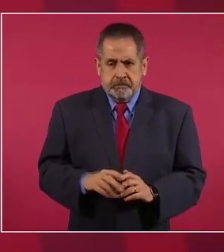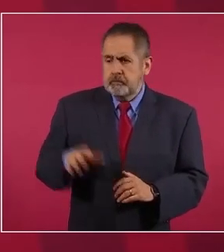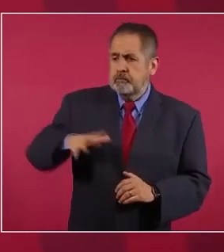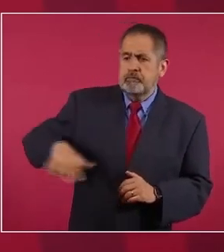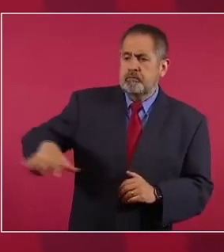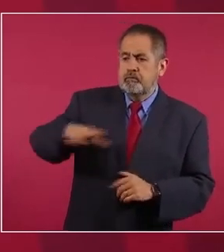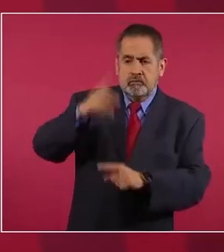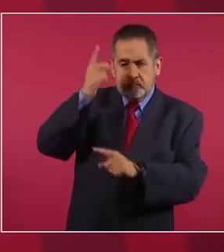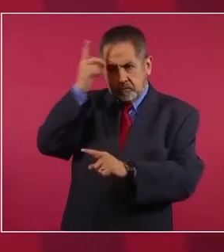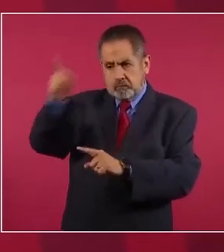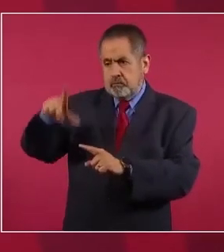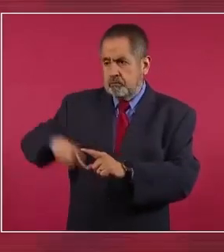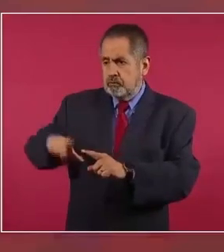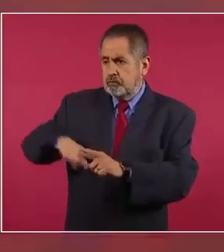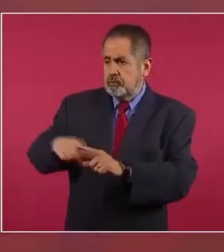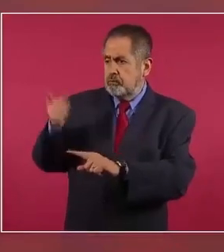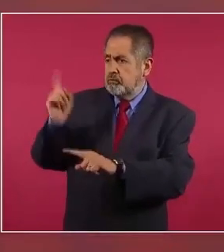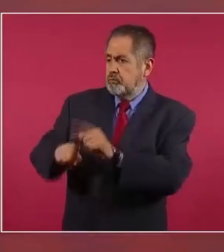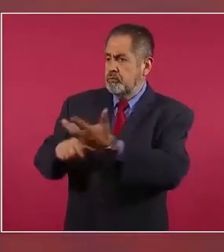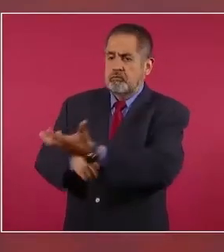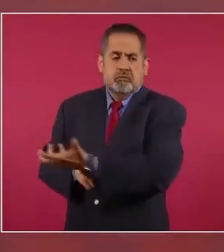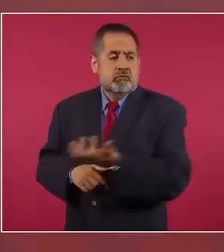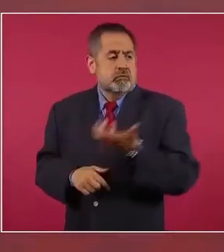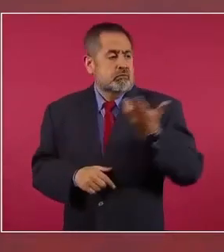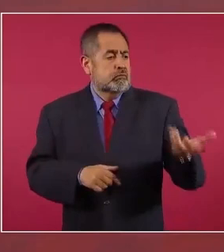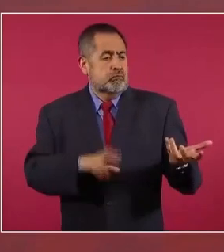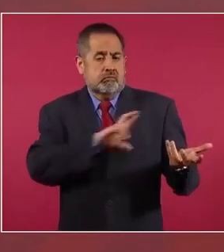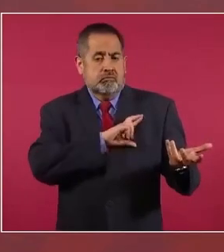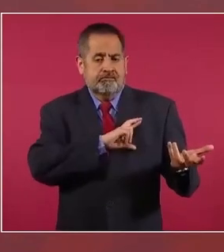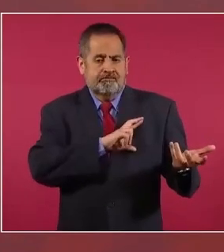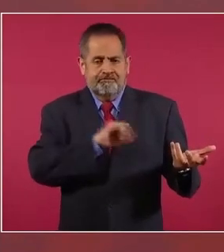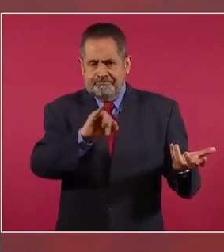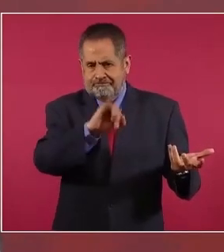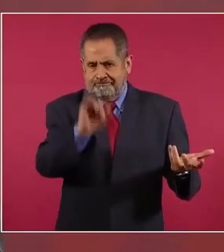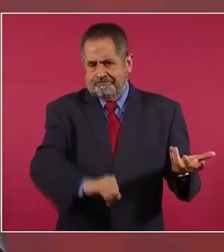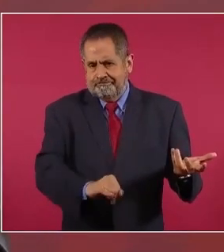público en privado nunca más